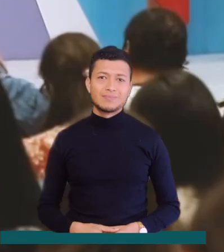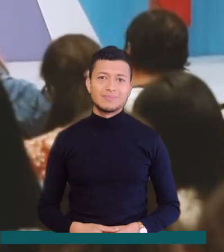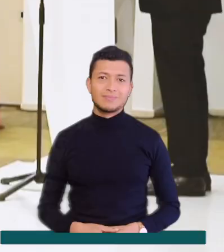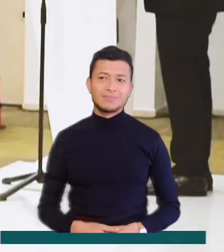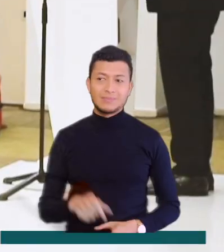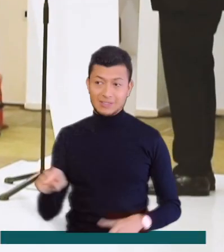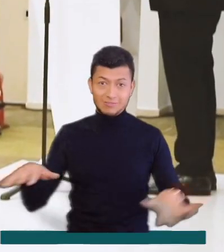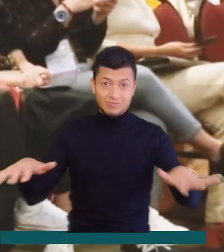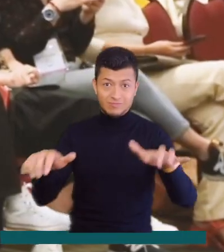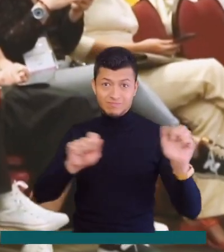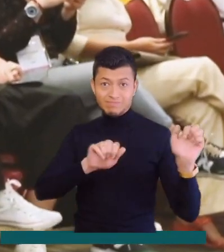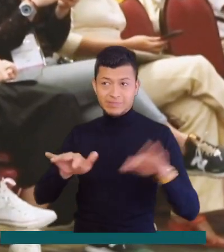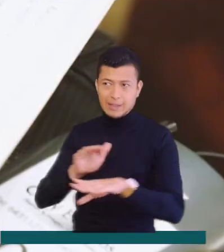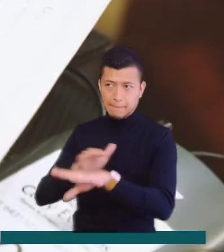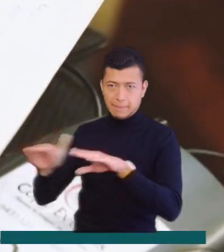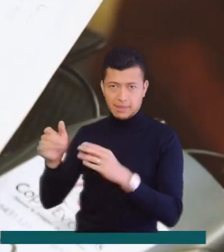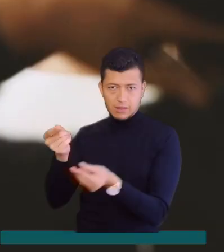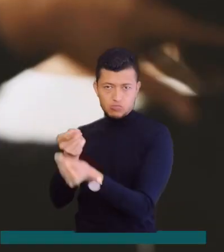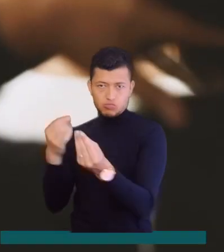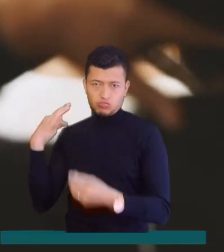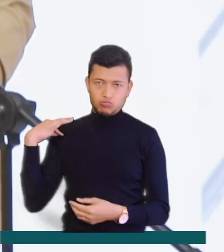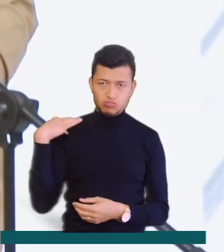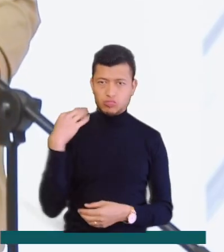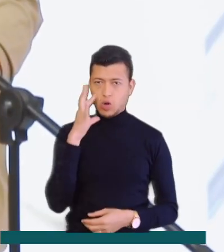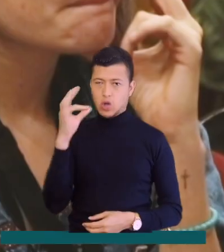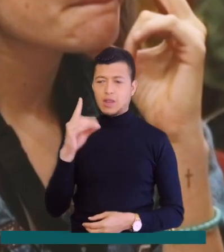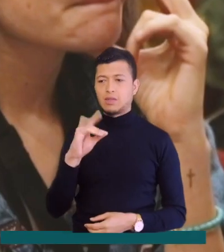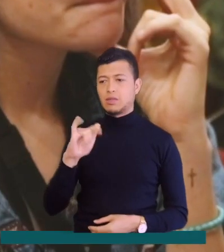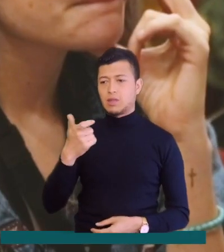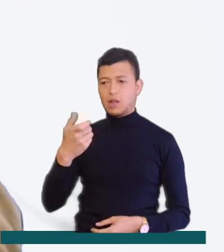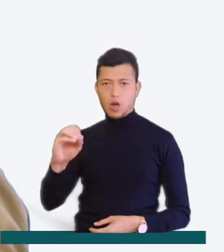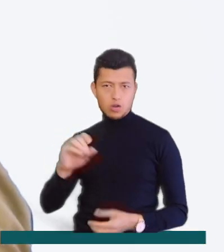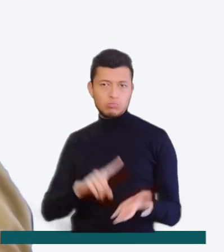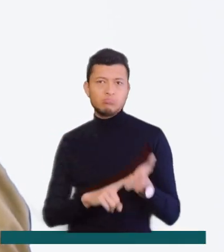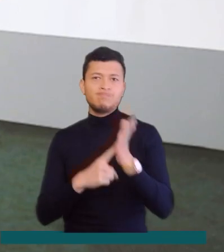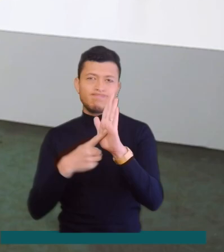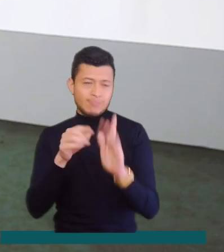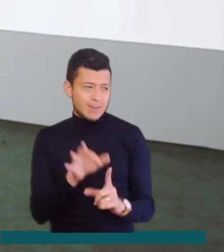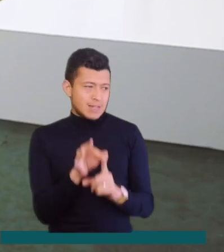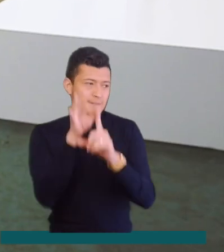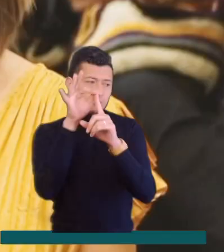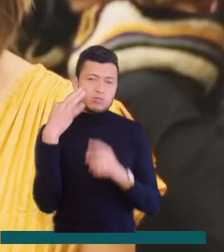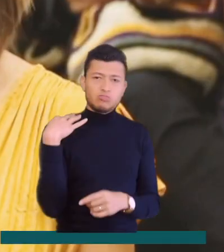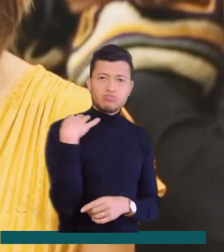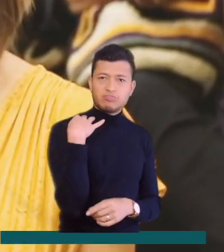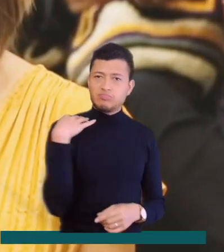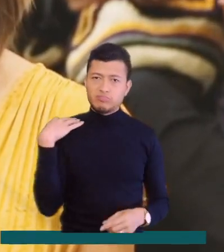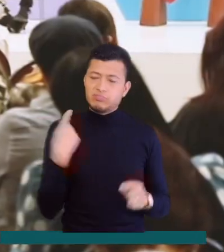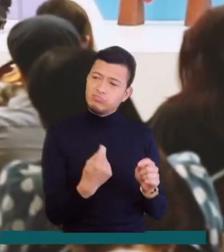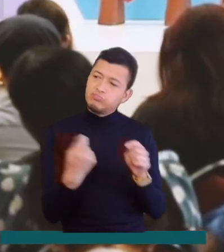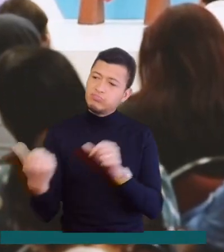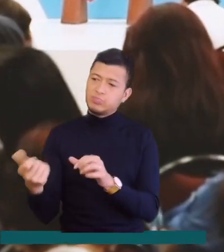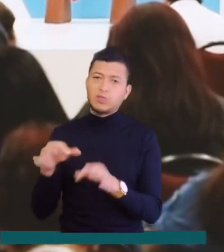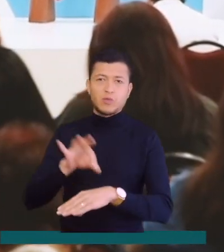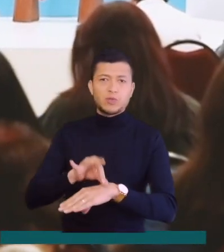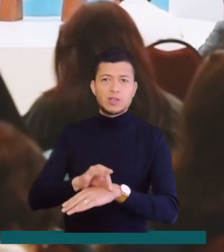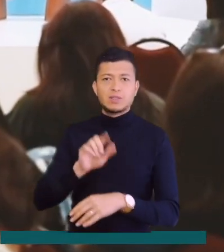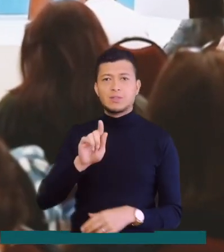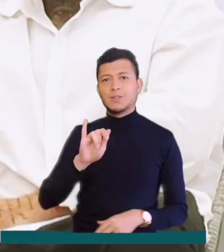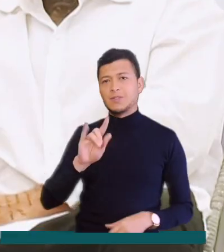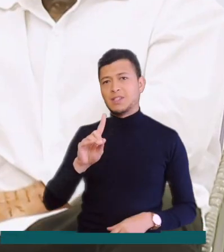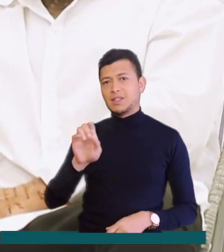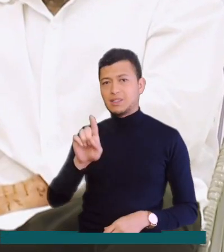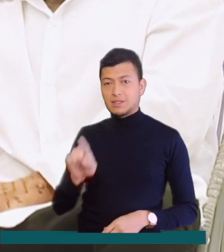Esta nueva versión tendrá como invitado al diseñador Diego Guarnizo, quien presentará una colección especial a beneficio de la Fundación Fides,